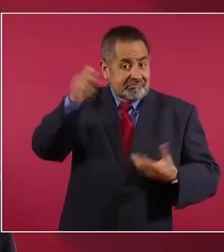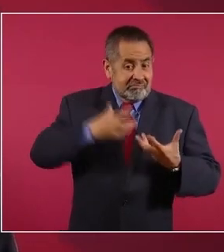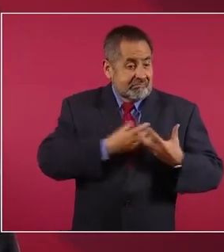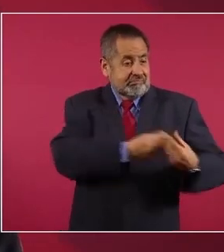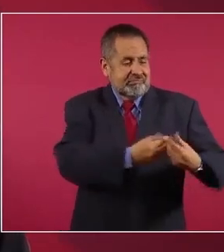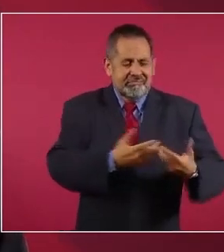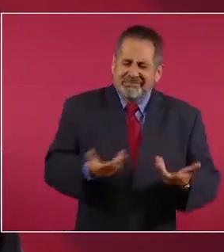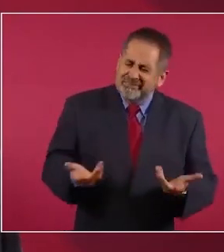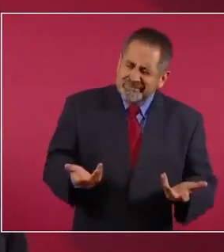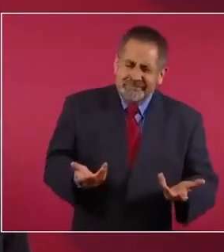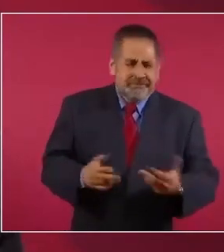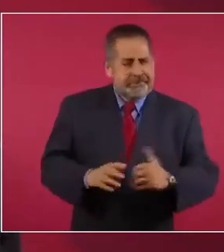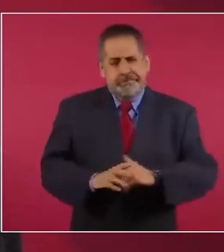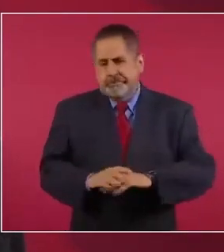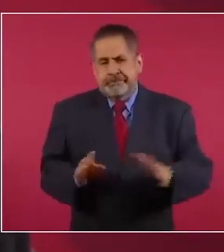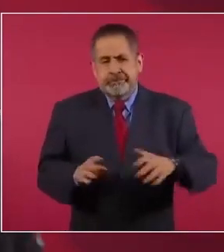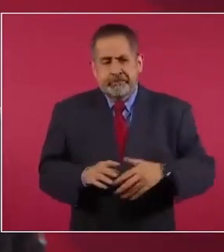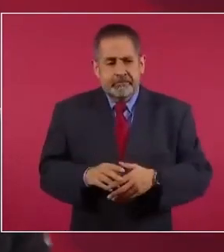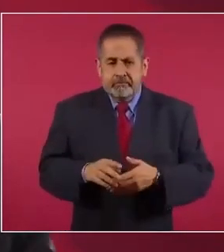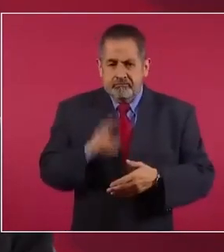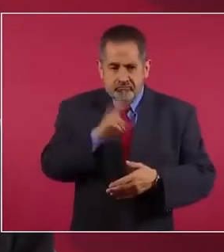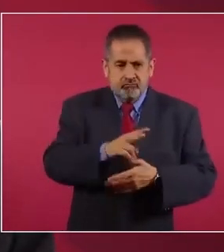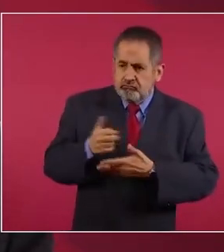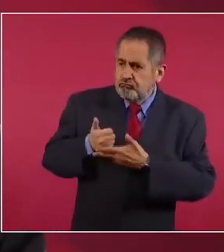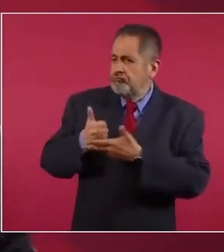entonces en vez de ayudar